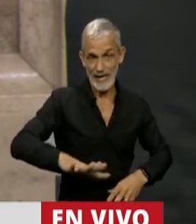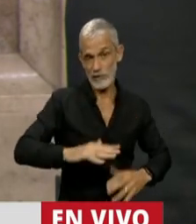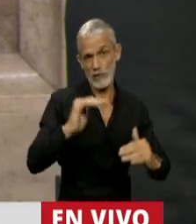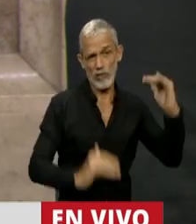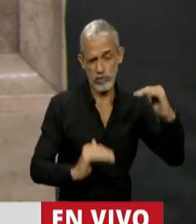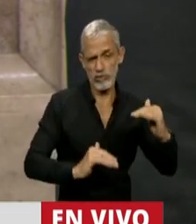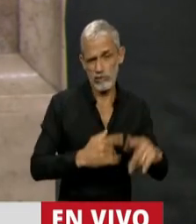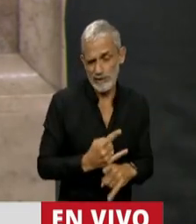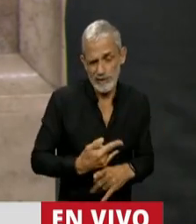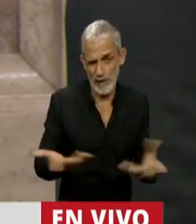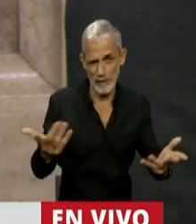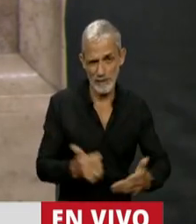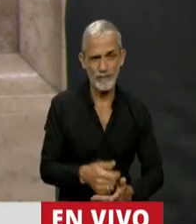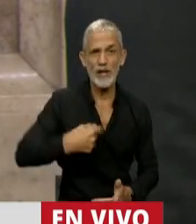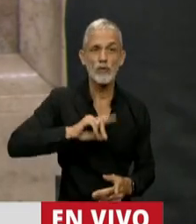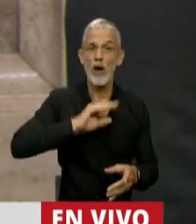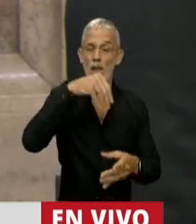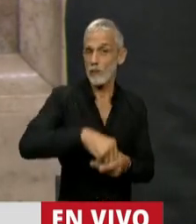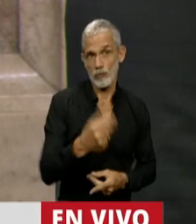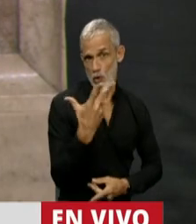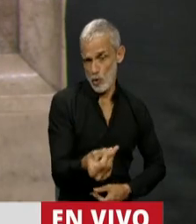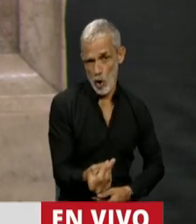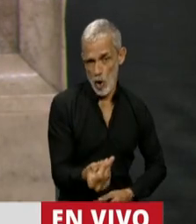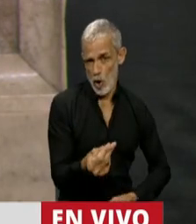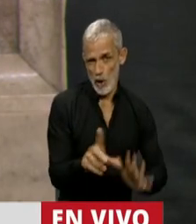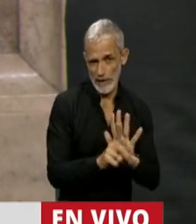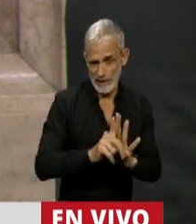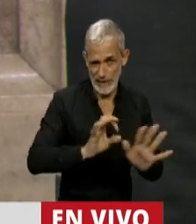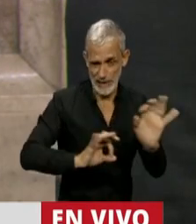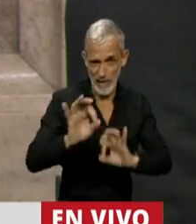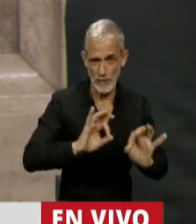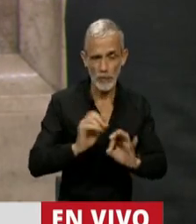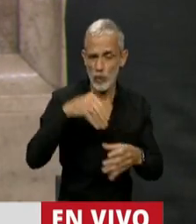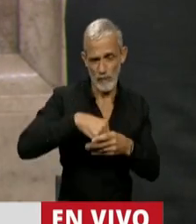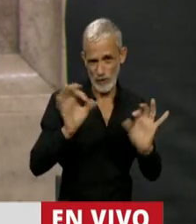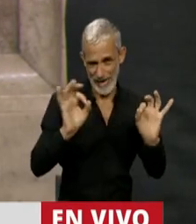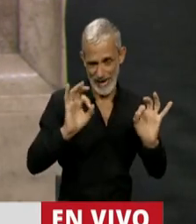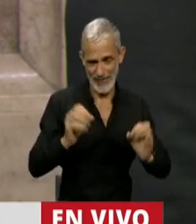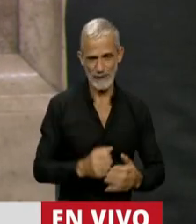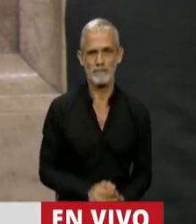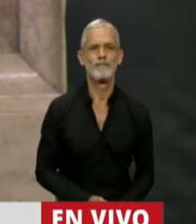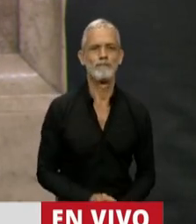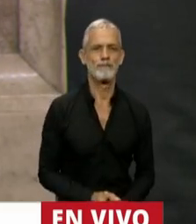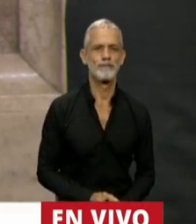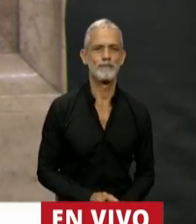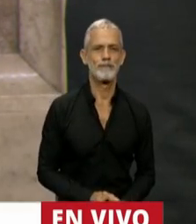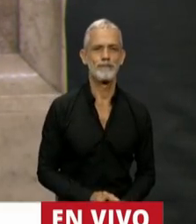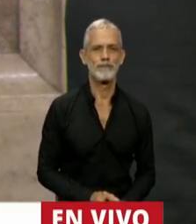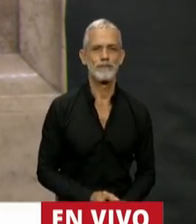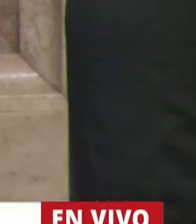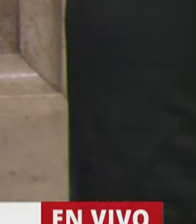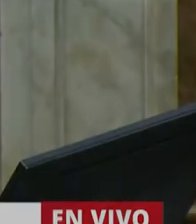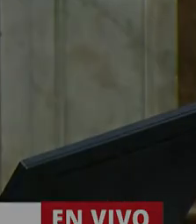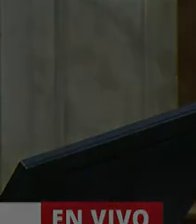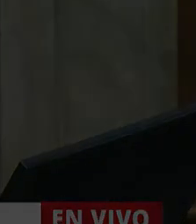desfavorecidos. Por eso nosotros, presidente, no vamos a acompañar esta ley y nos vamos a abstener. Muchas gracias. Muchas gracias,